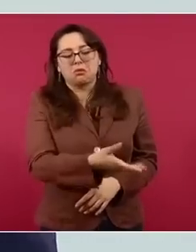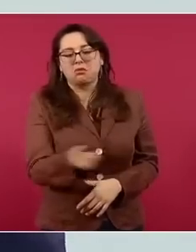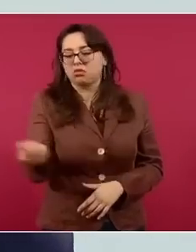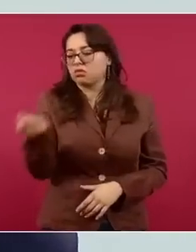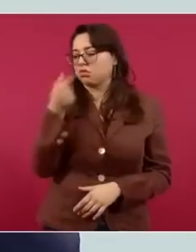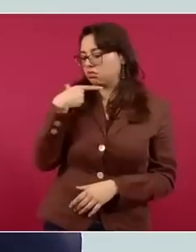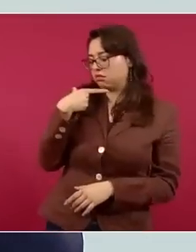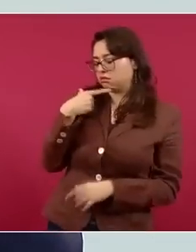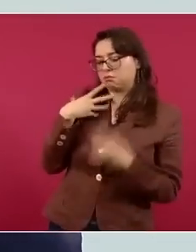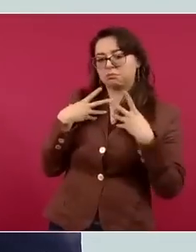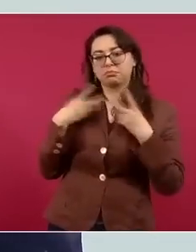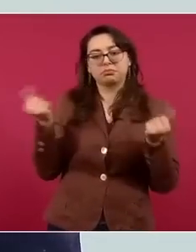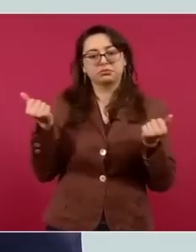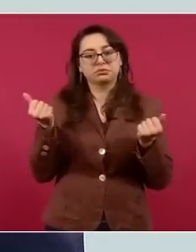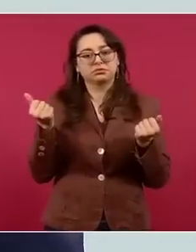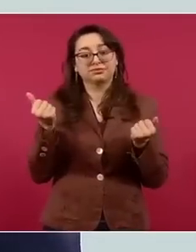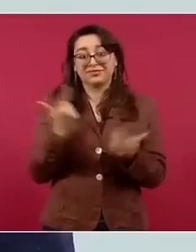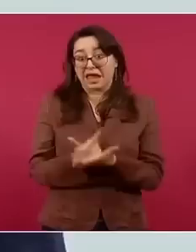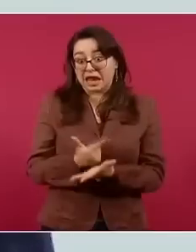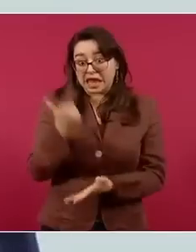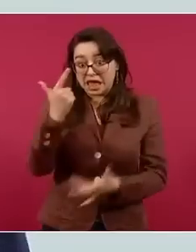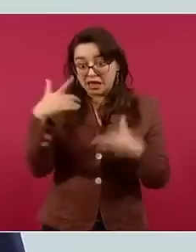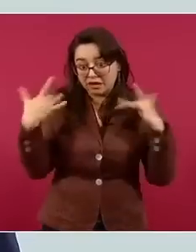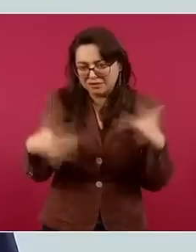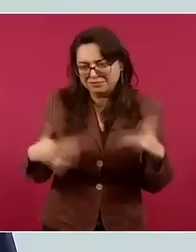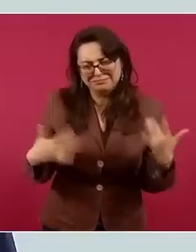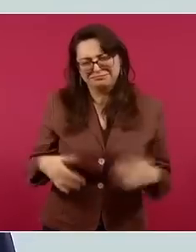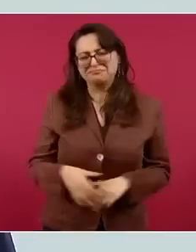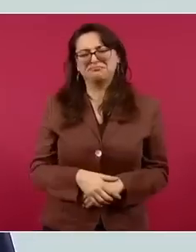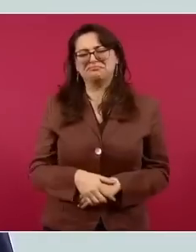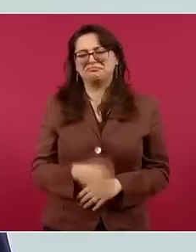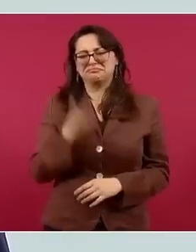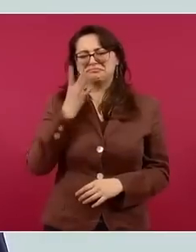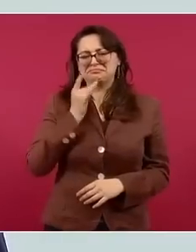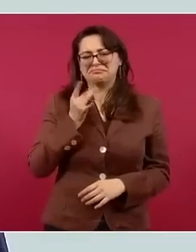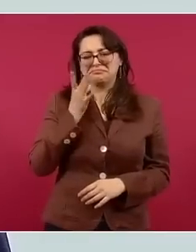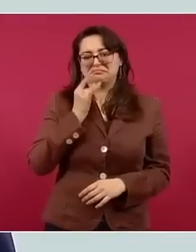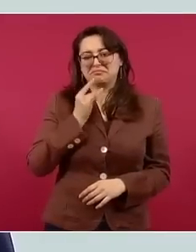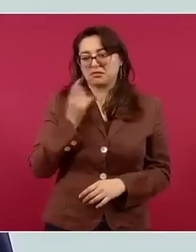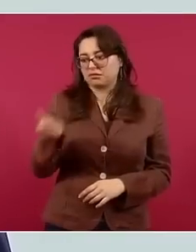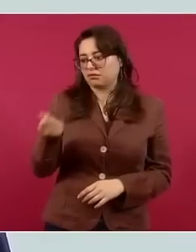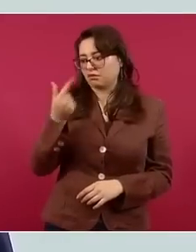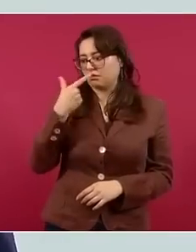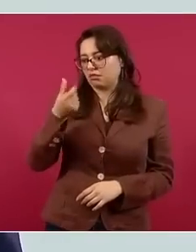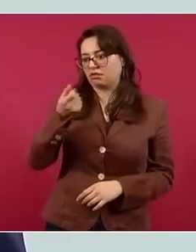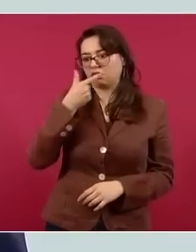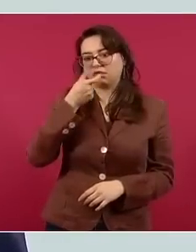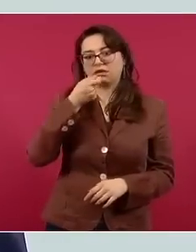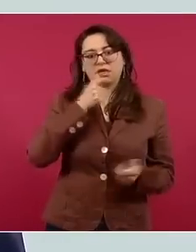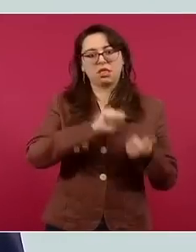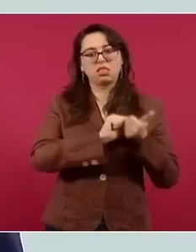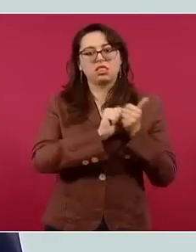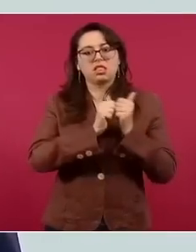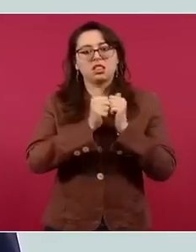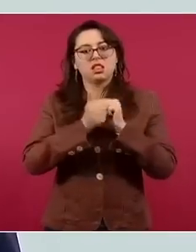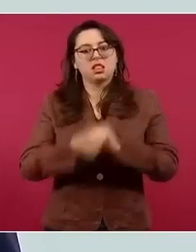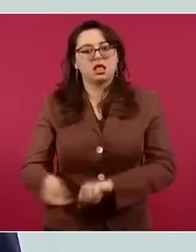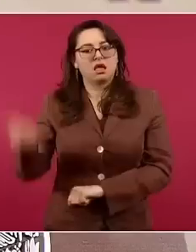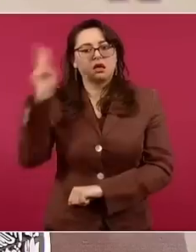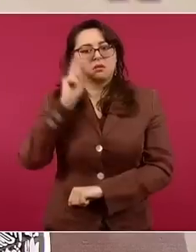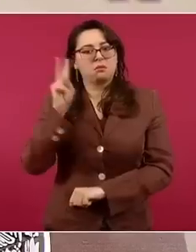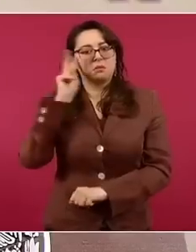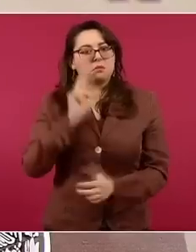de adicción que a su vez conectó con el uso ilegal de las sustancias opioides, hoy incluido y de manera